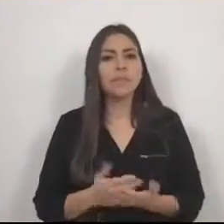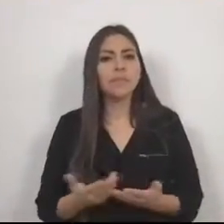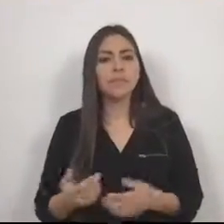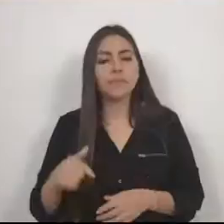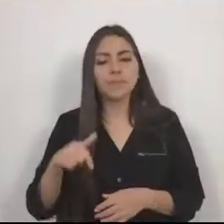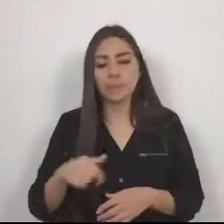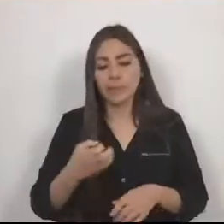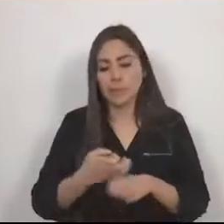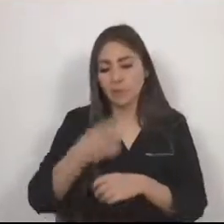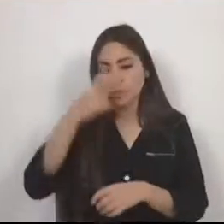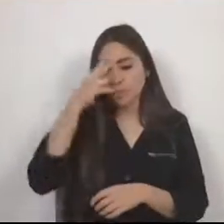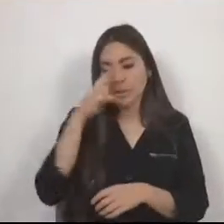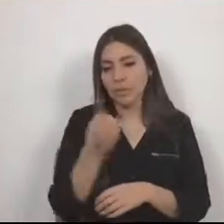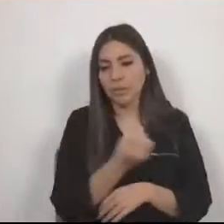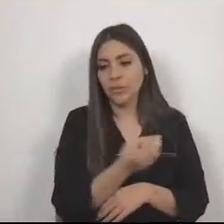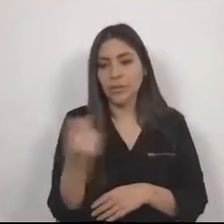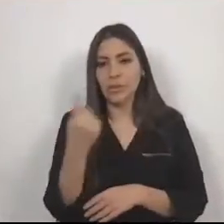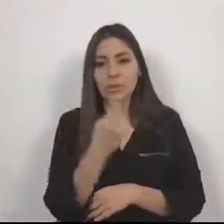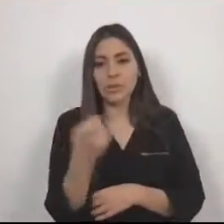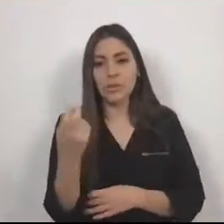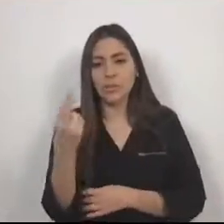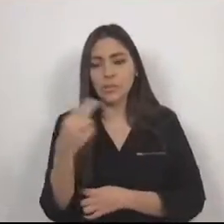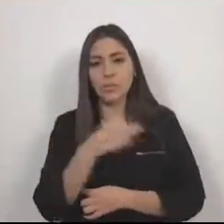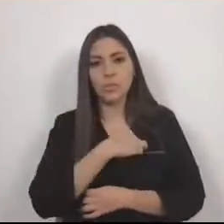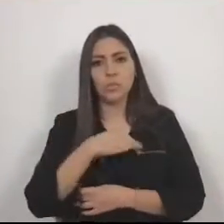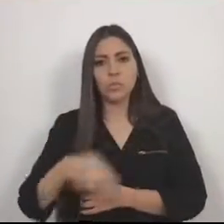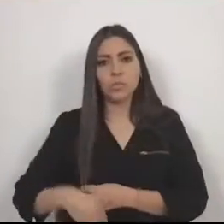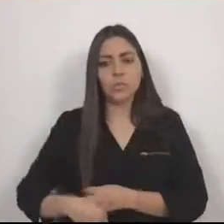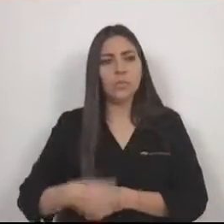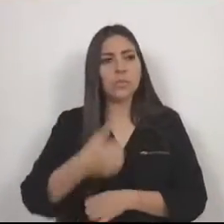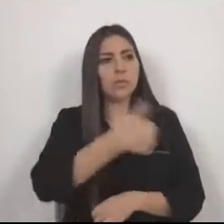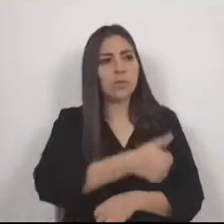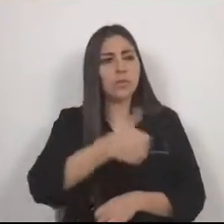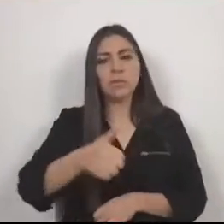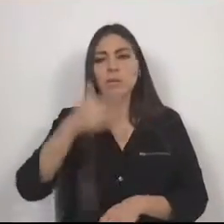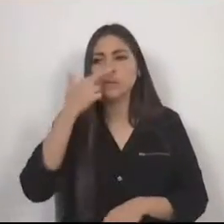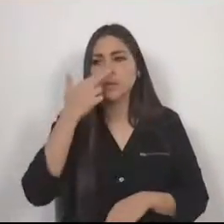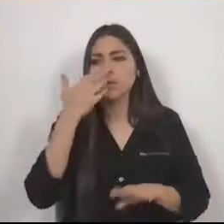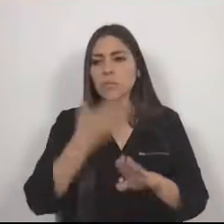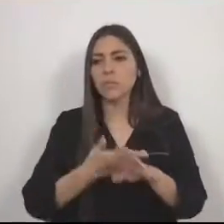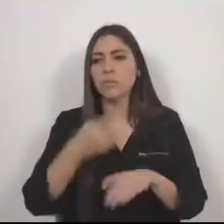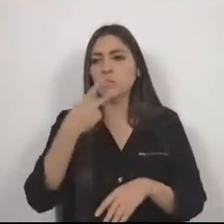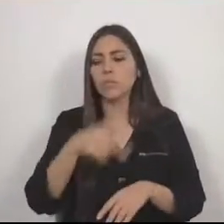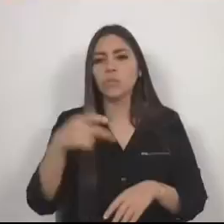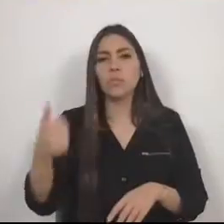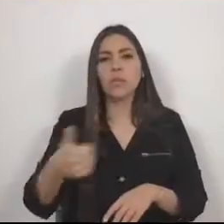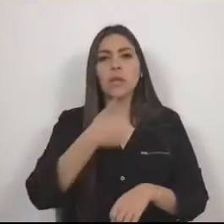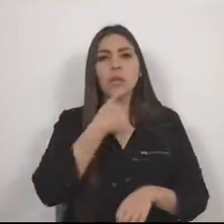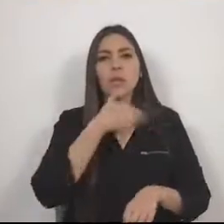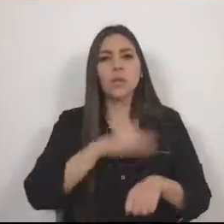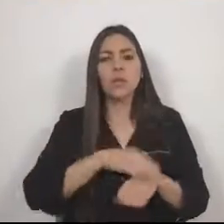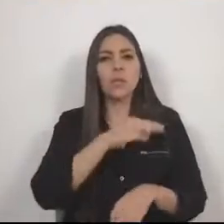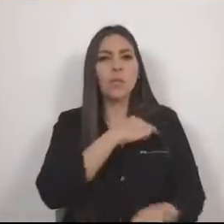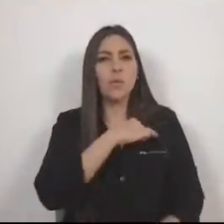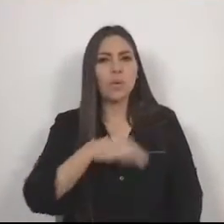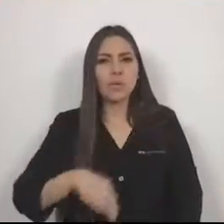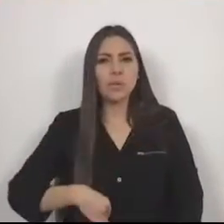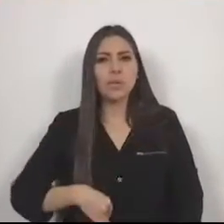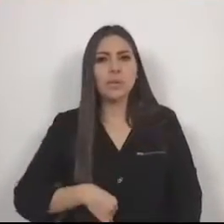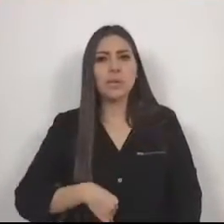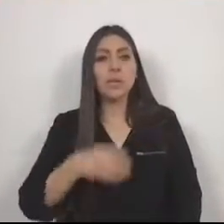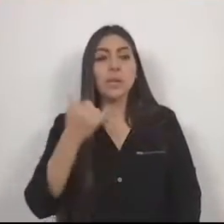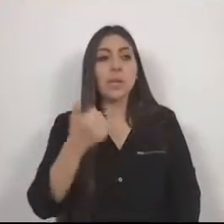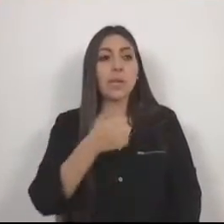mexiquenses se tomarán la responsabilidad de llevar los caminos de la administración municipal y enfrentan los que habrán de asumir esta